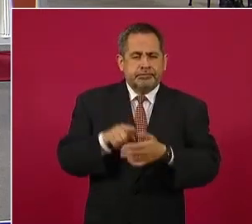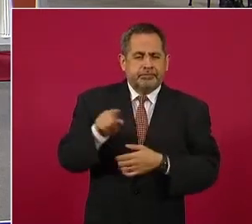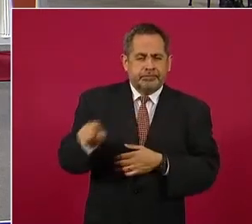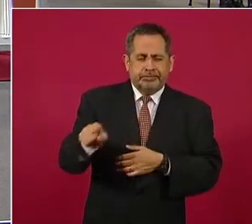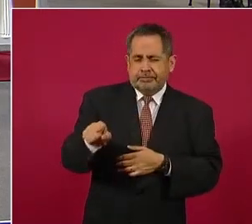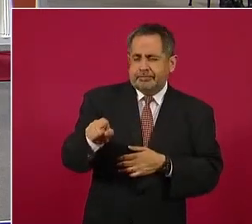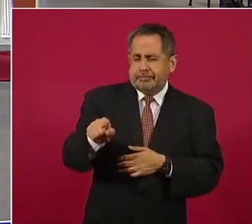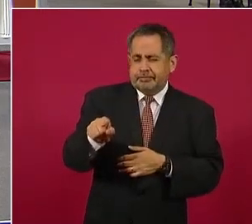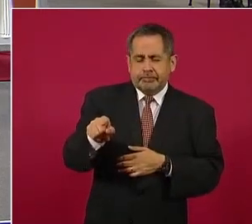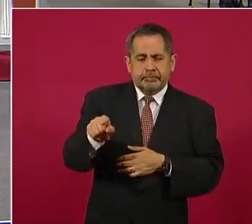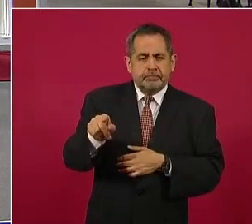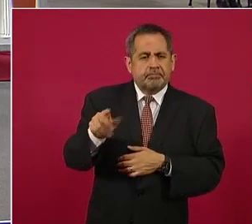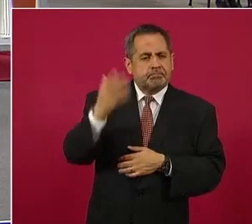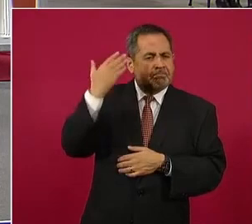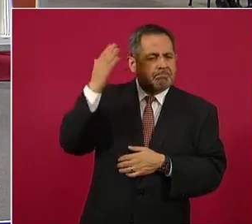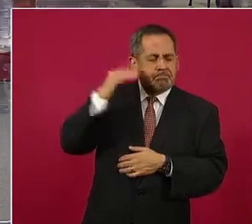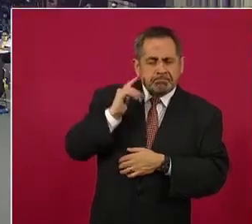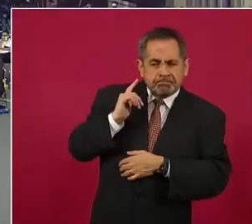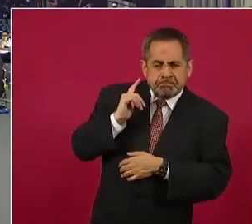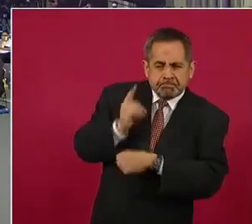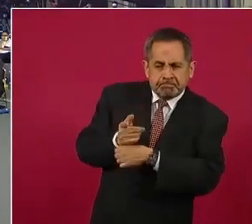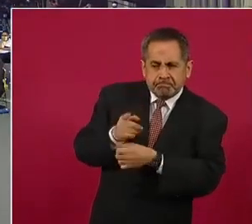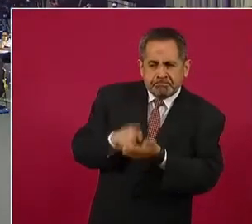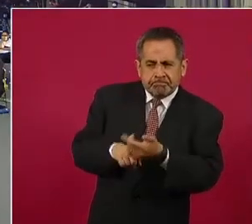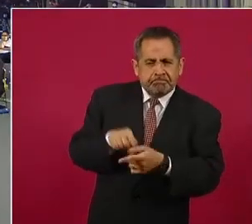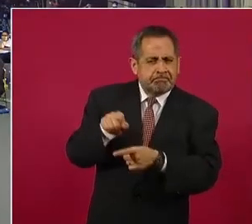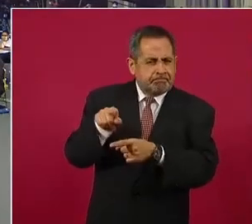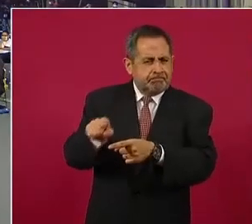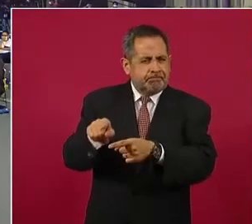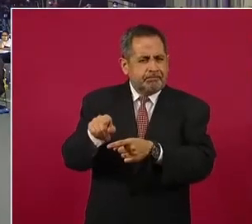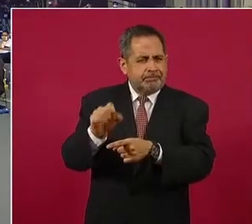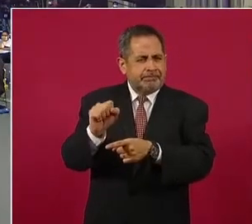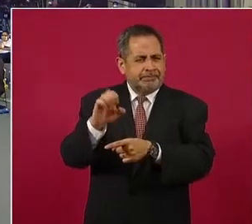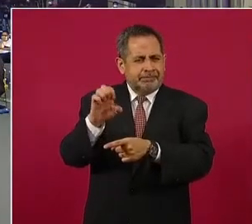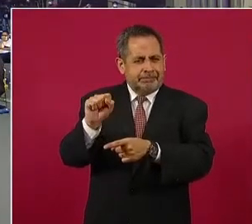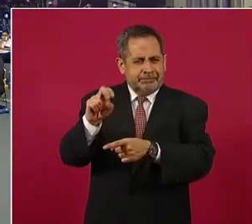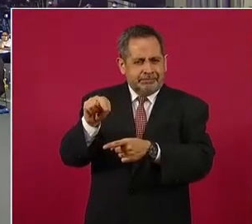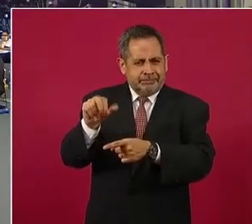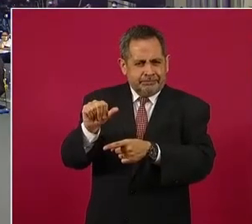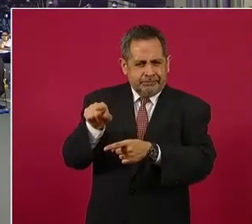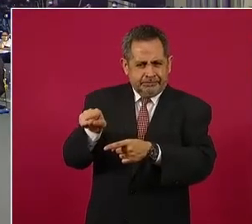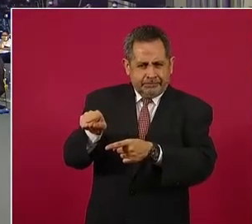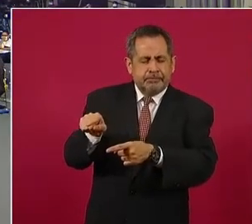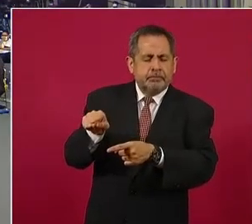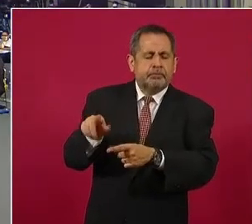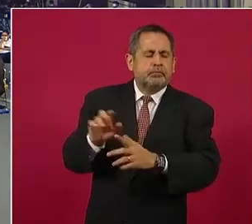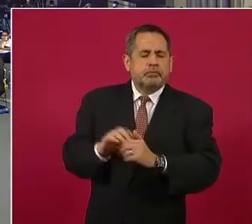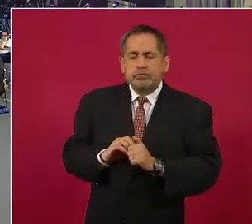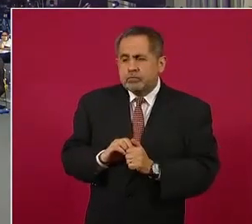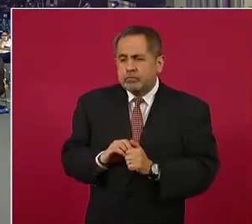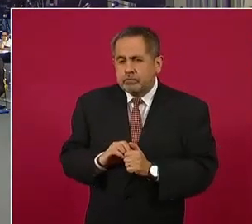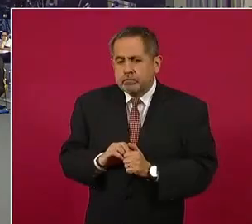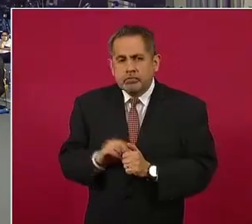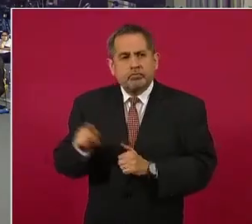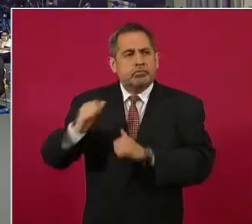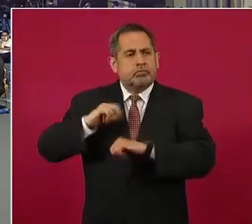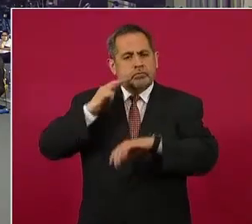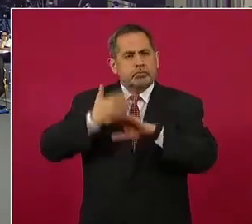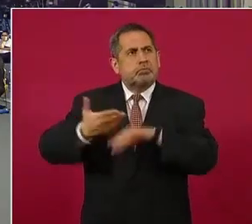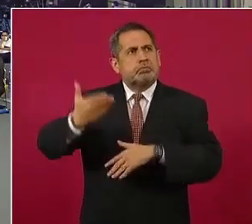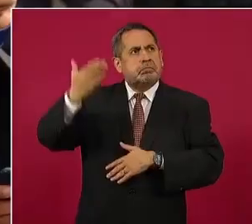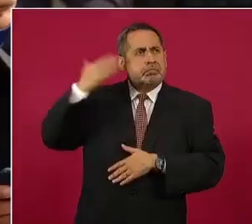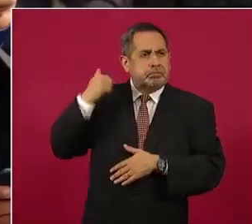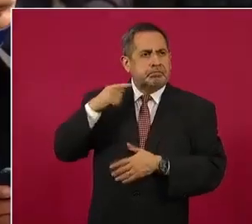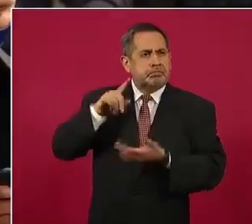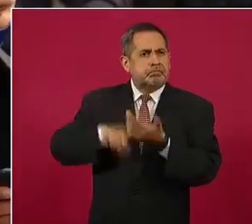que en auditorías anteriores se hablaba que desde su creación en la administración de Enrique Peña Nieto